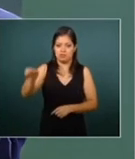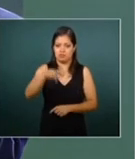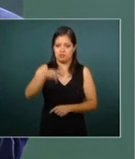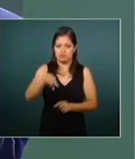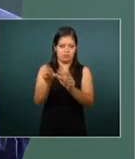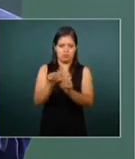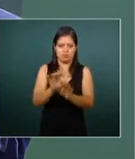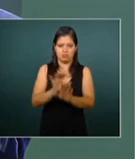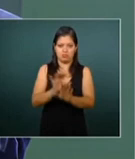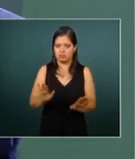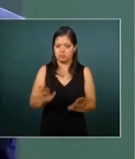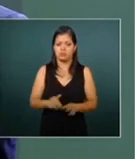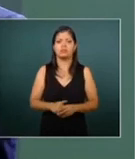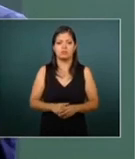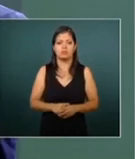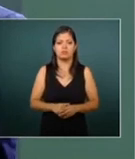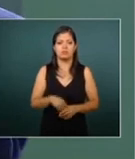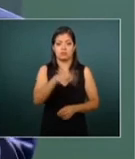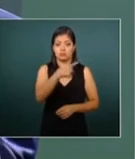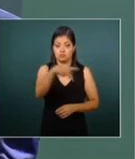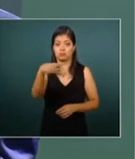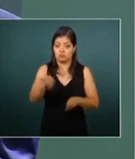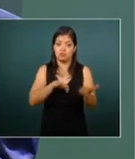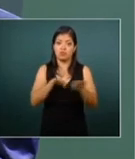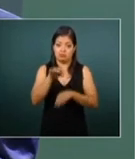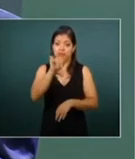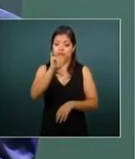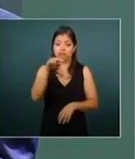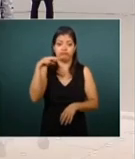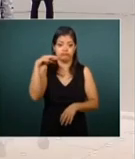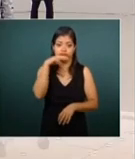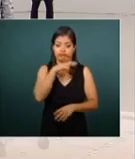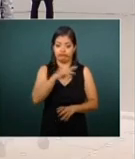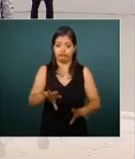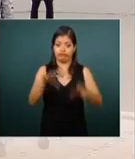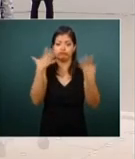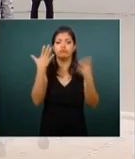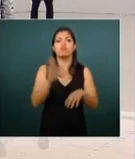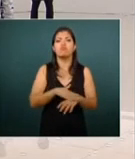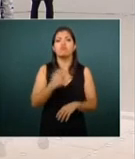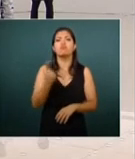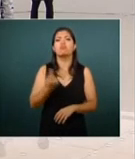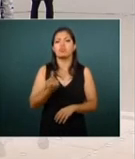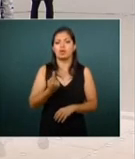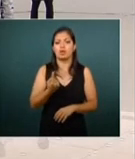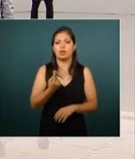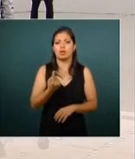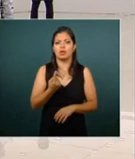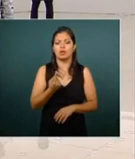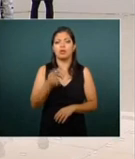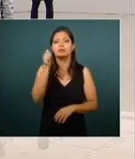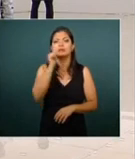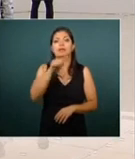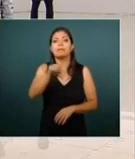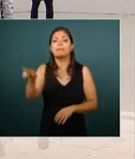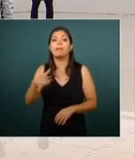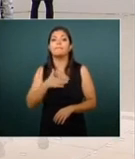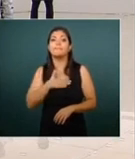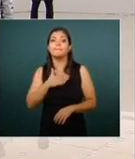y su trabajo lo amerita porque están pendientes